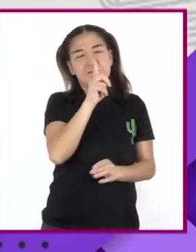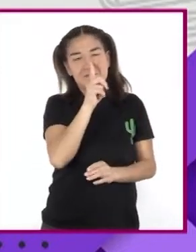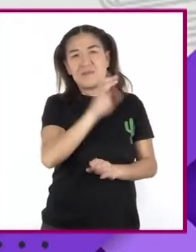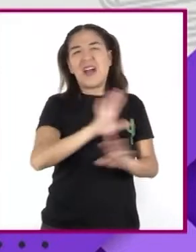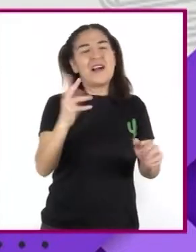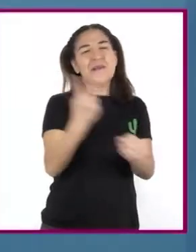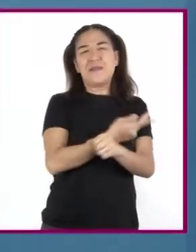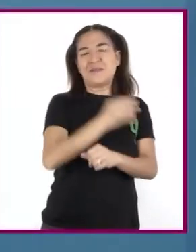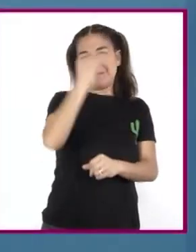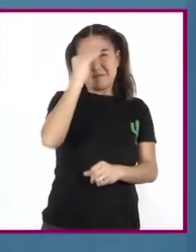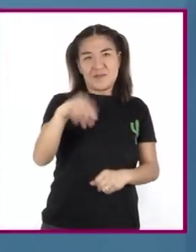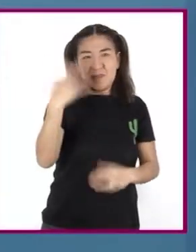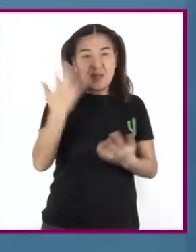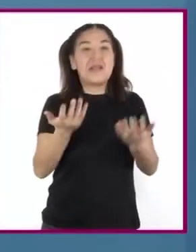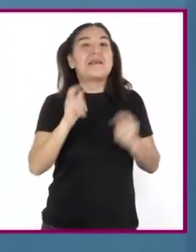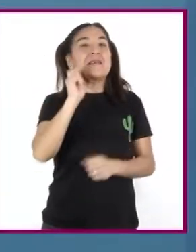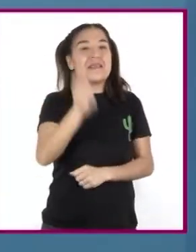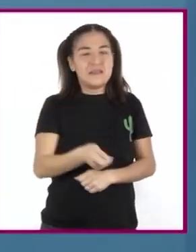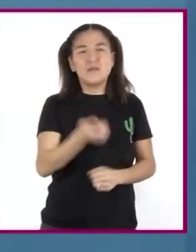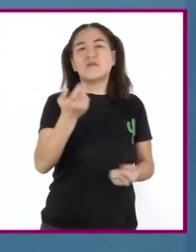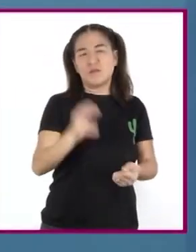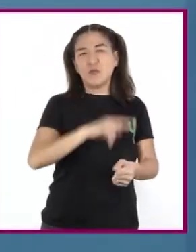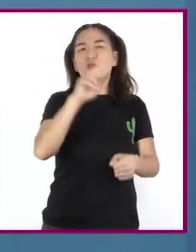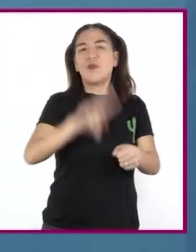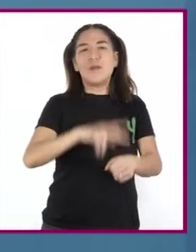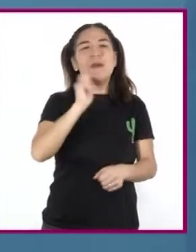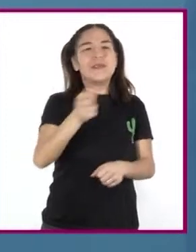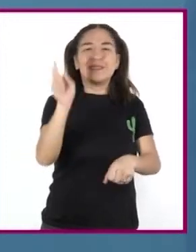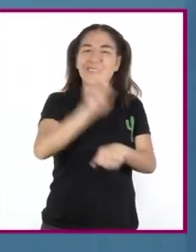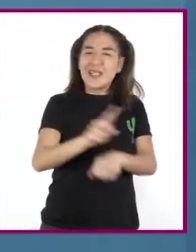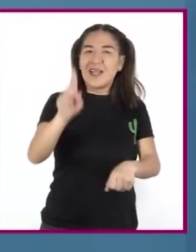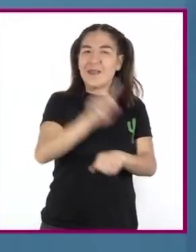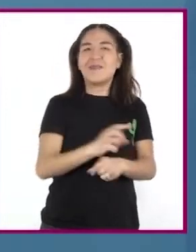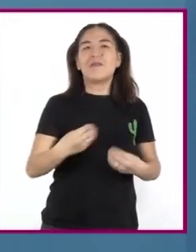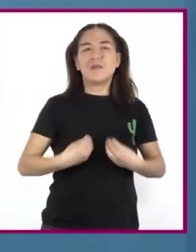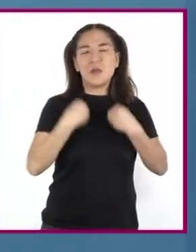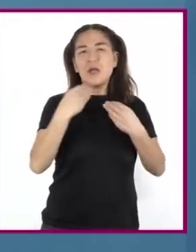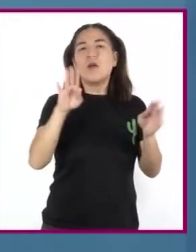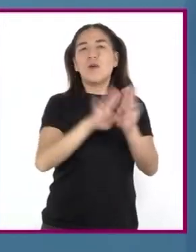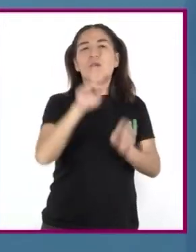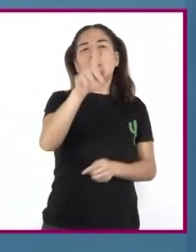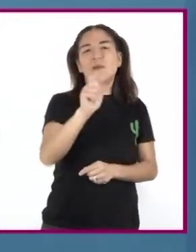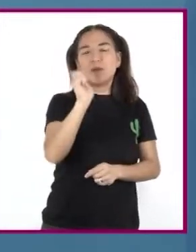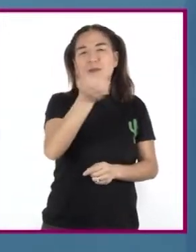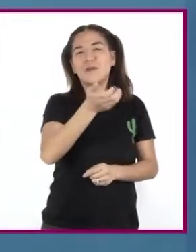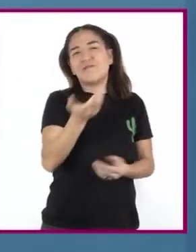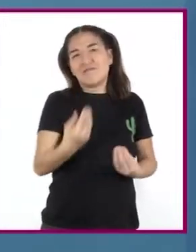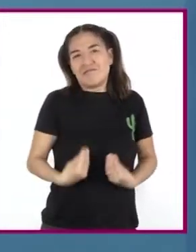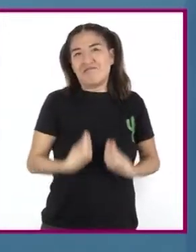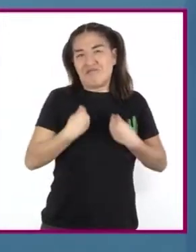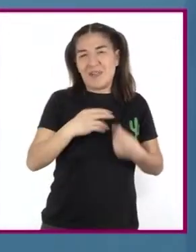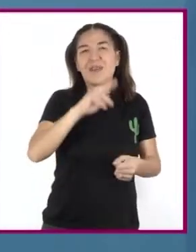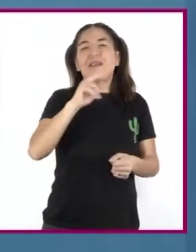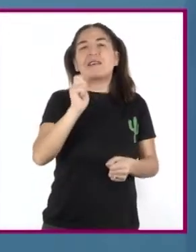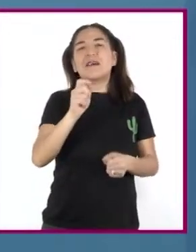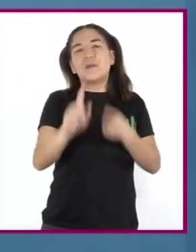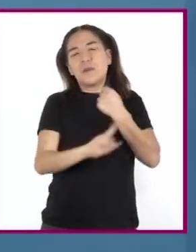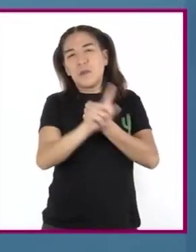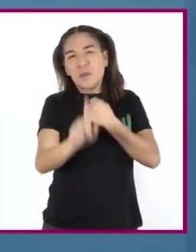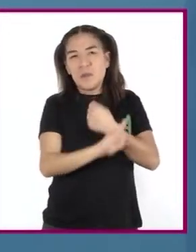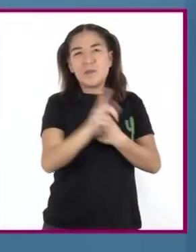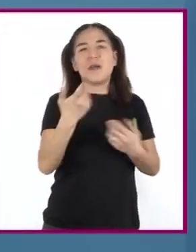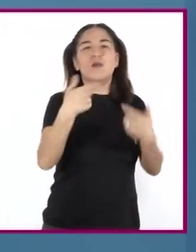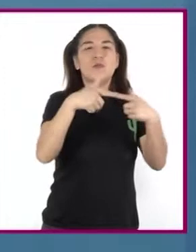Es natural y común que en la vida diaria se presenten situaciones que pueden llevar a personas,